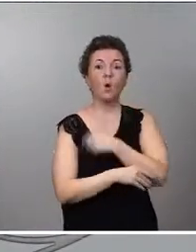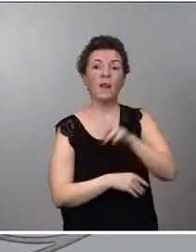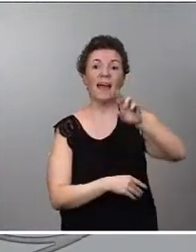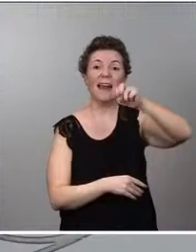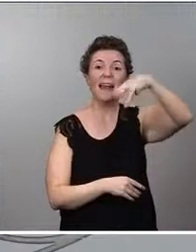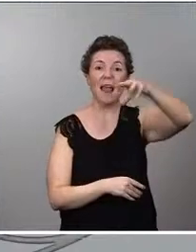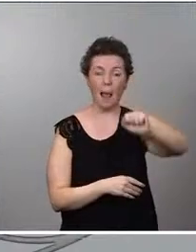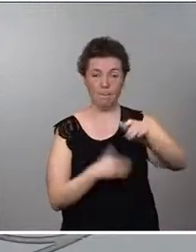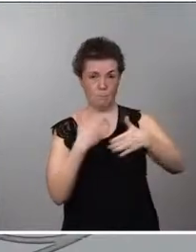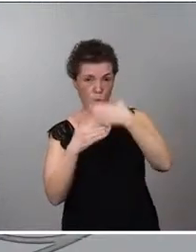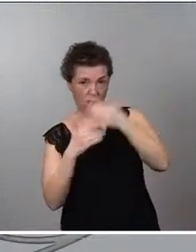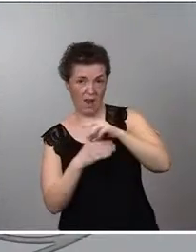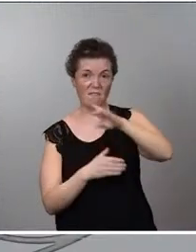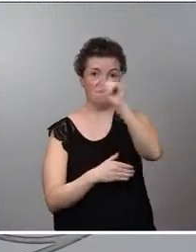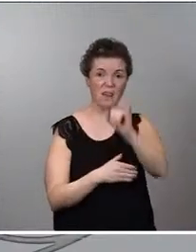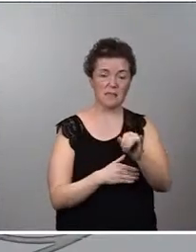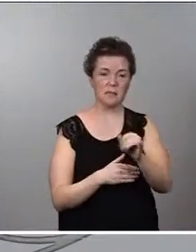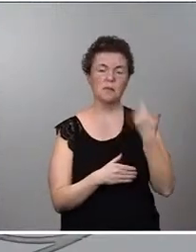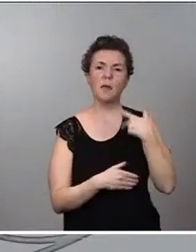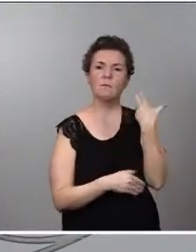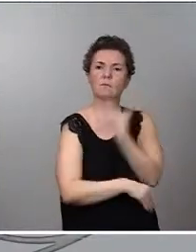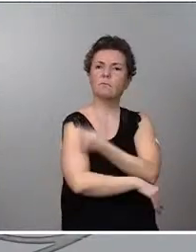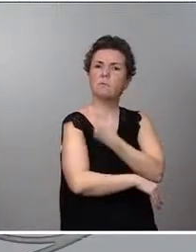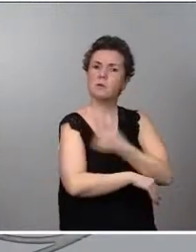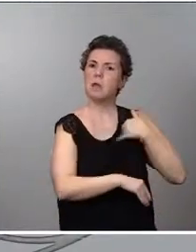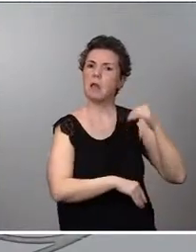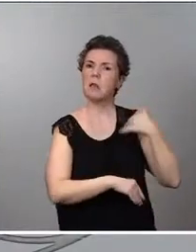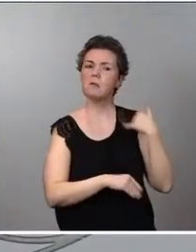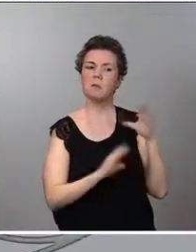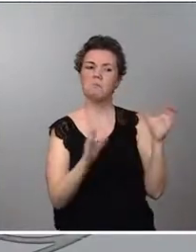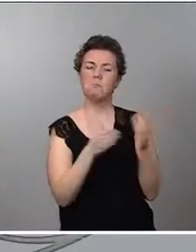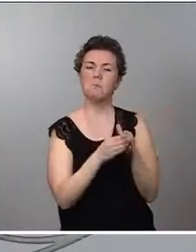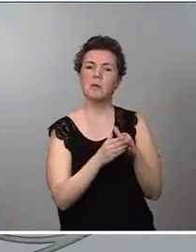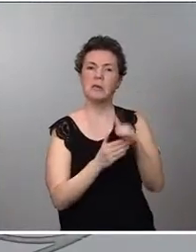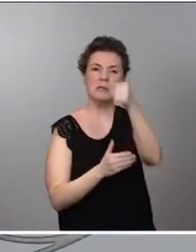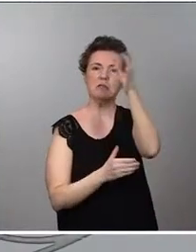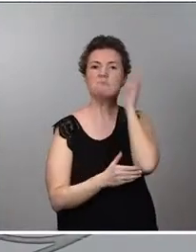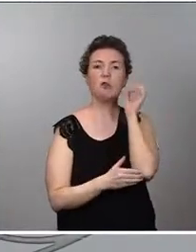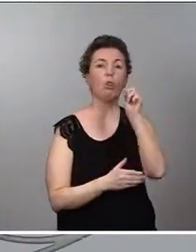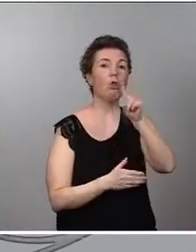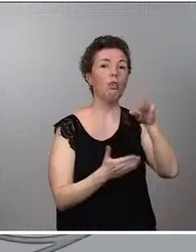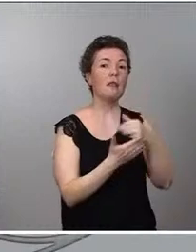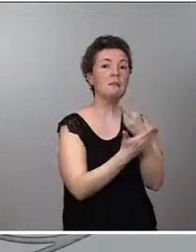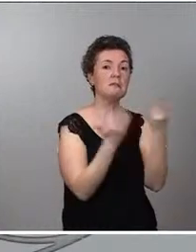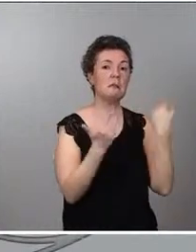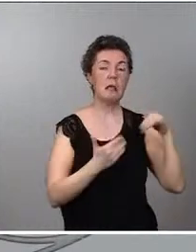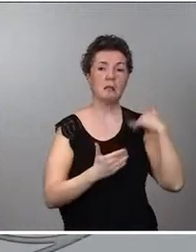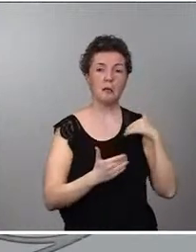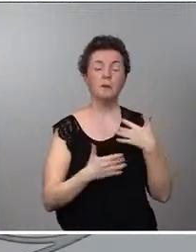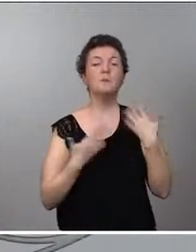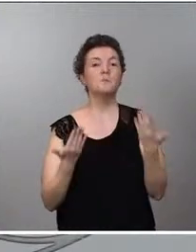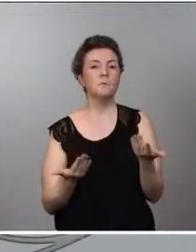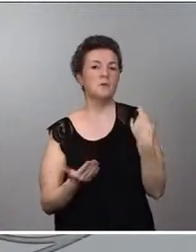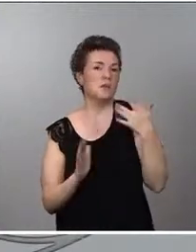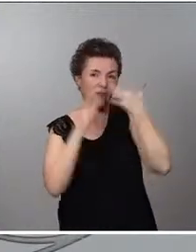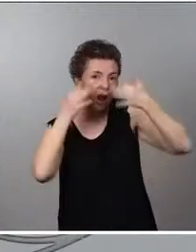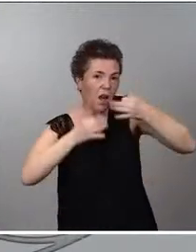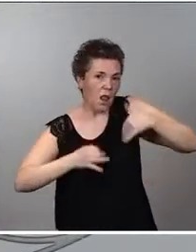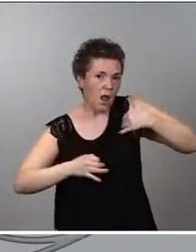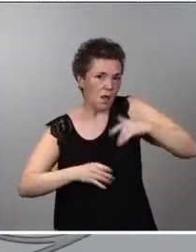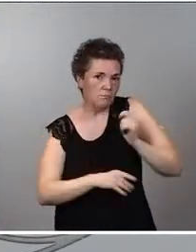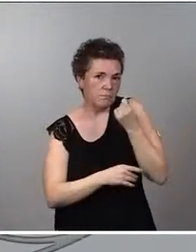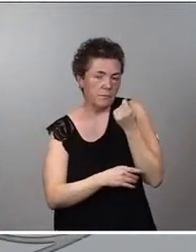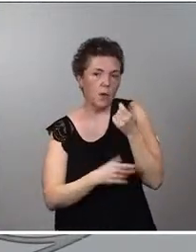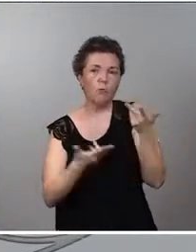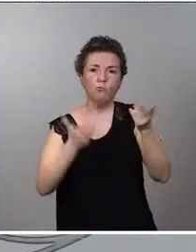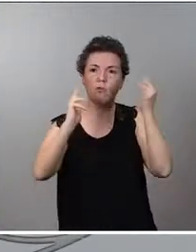Moderna como Pfizer ya se están inoculando a los chicos y las chicas entre 12 y 17 años por tanto, ya es una realidad está autorizada